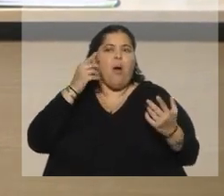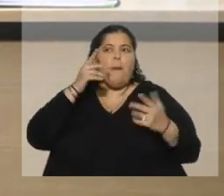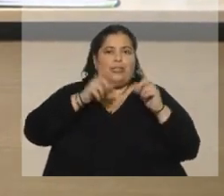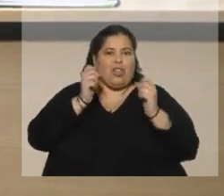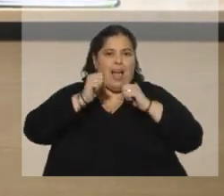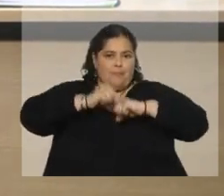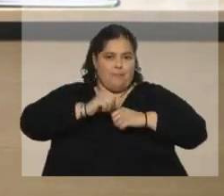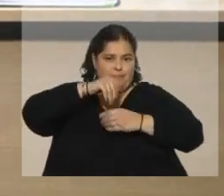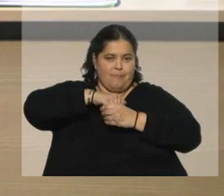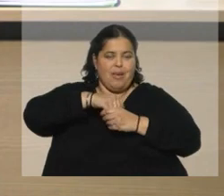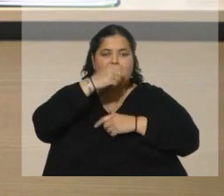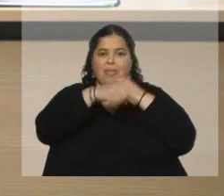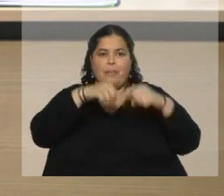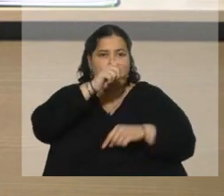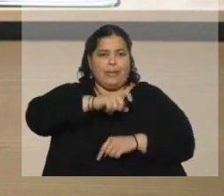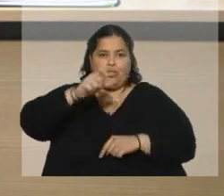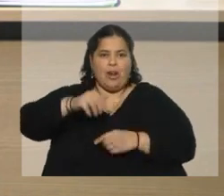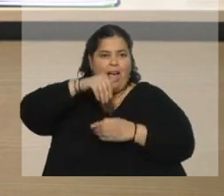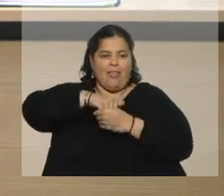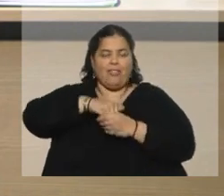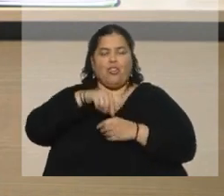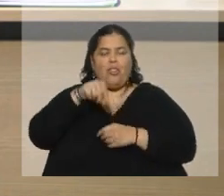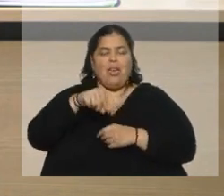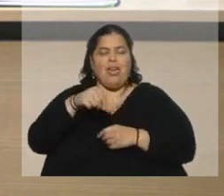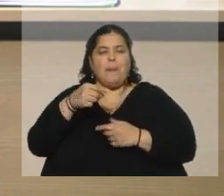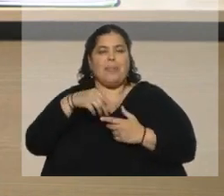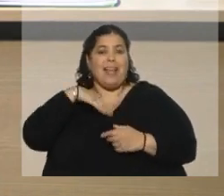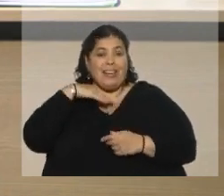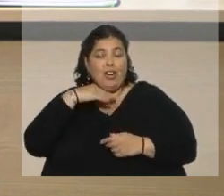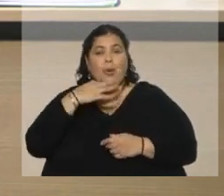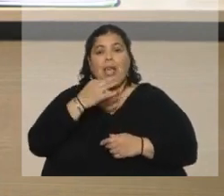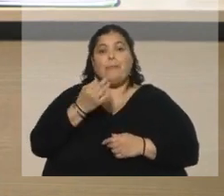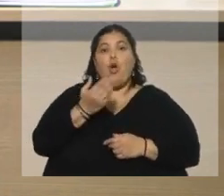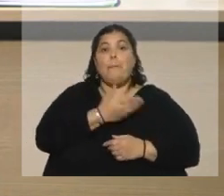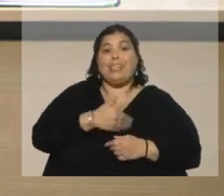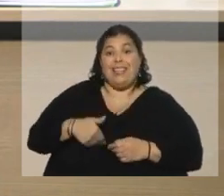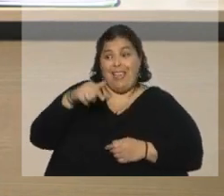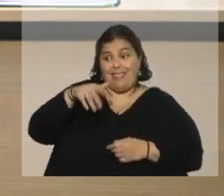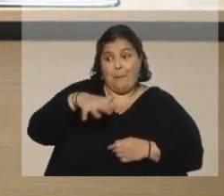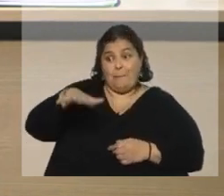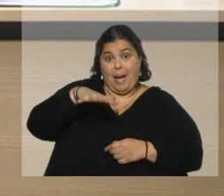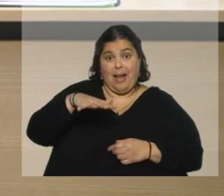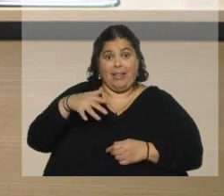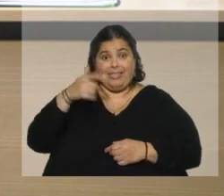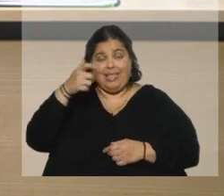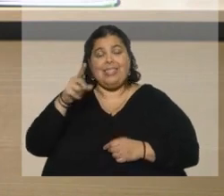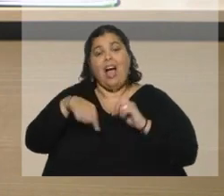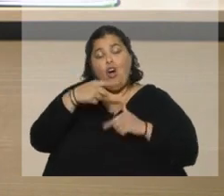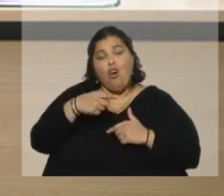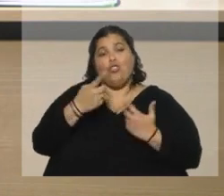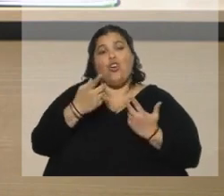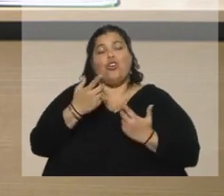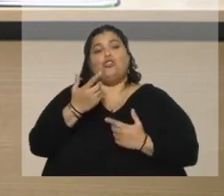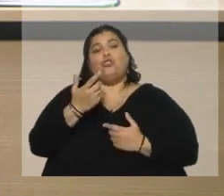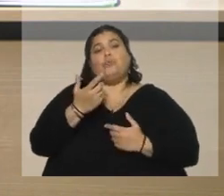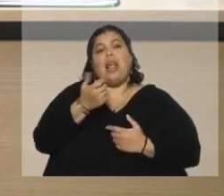de Canelones, como el presidente del Parque de la Ciencia, desarrolladores de bienes raíces como Leandro Añón, y después